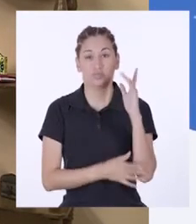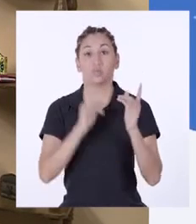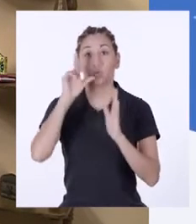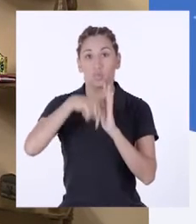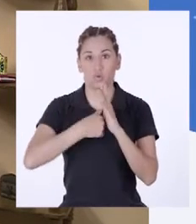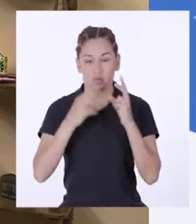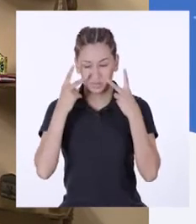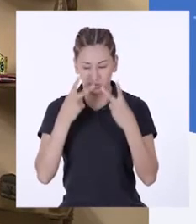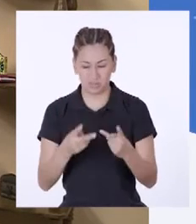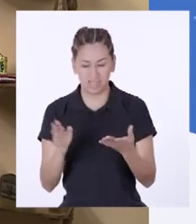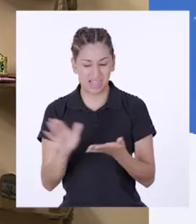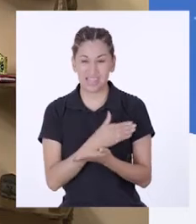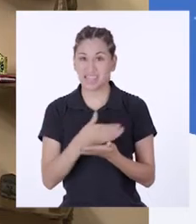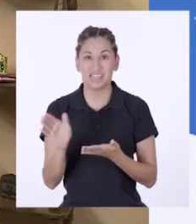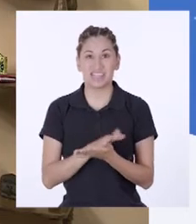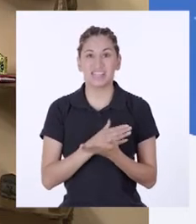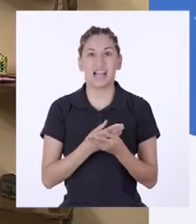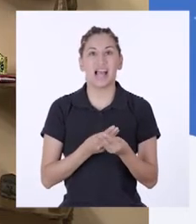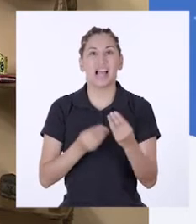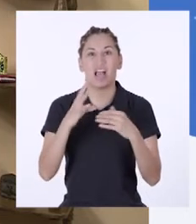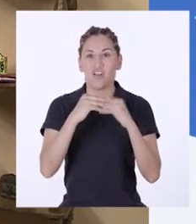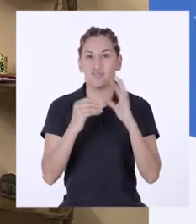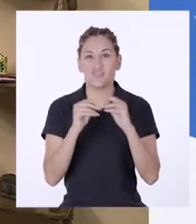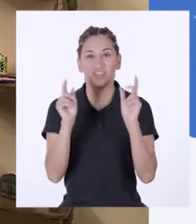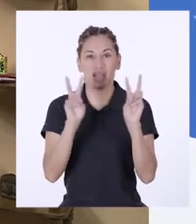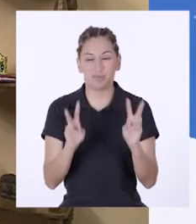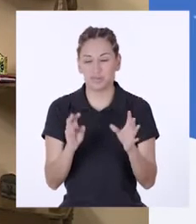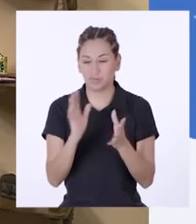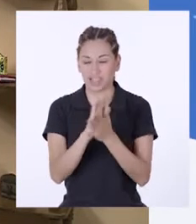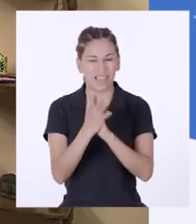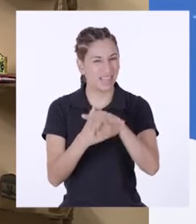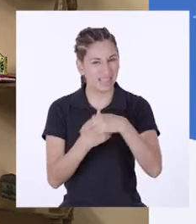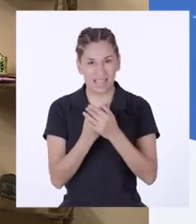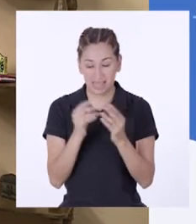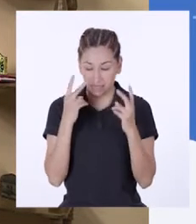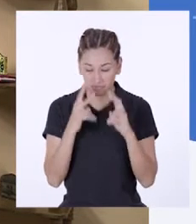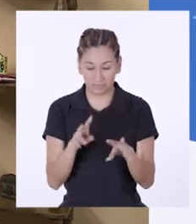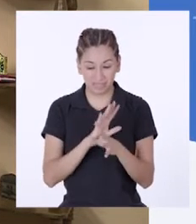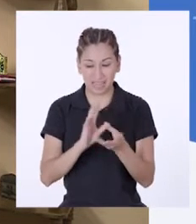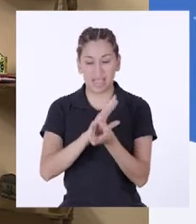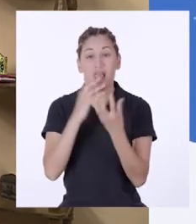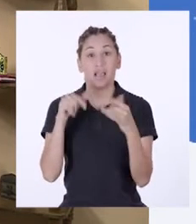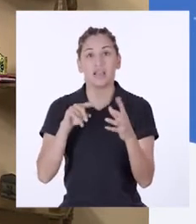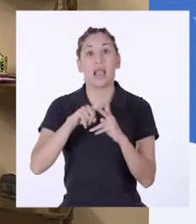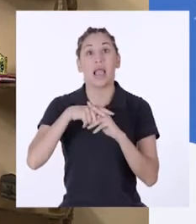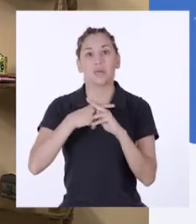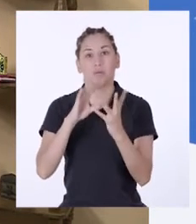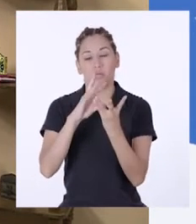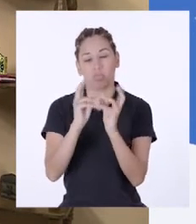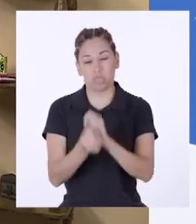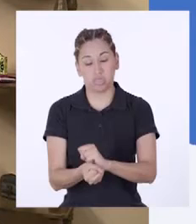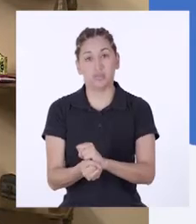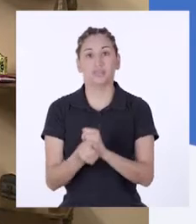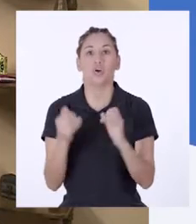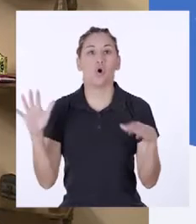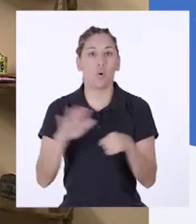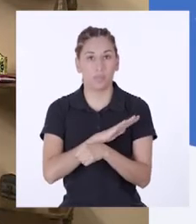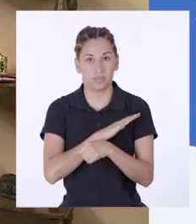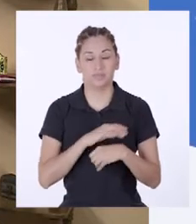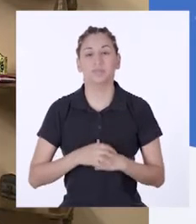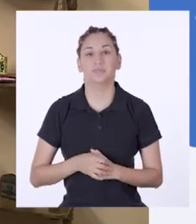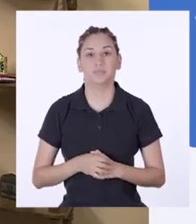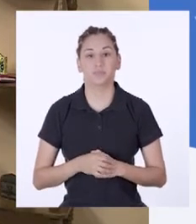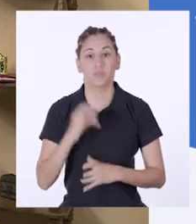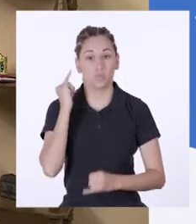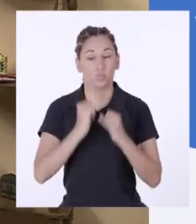no se deben observar rastros de los restos orgánicos. Para este momento, estos ya deben haberse descompuesto por completo.